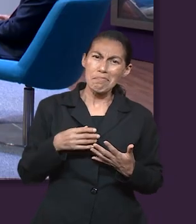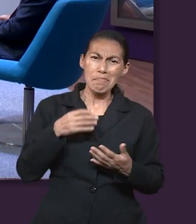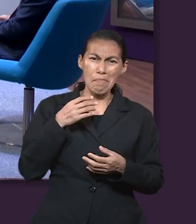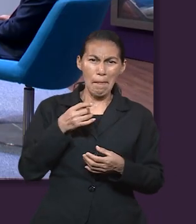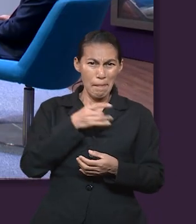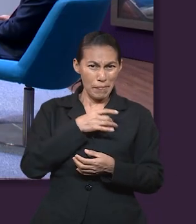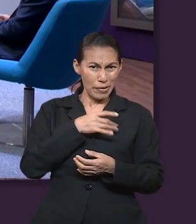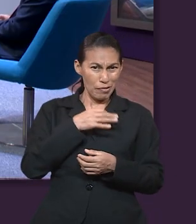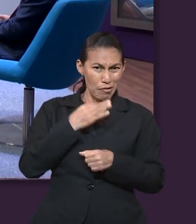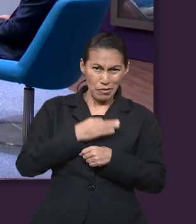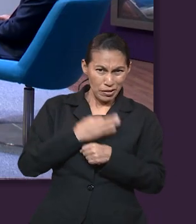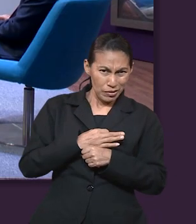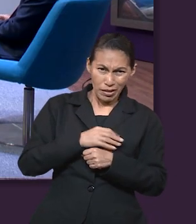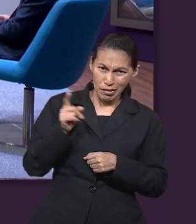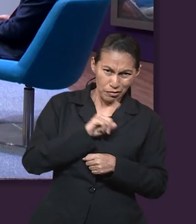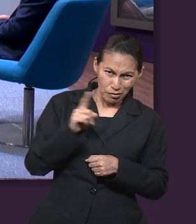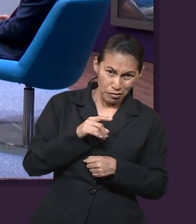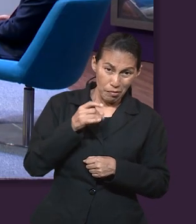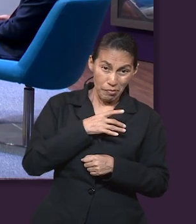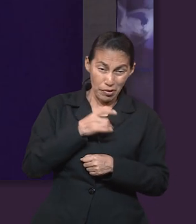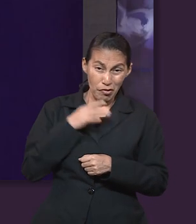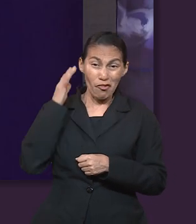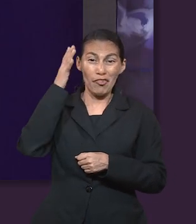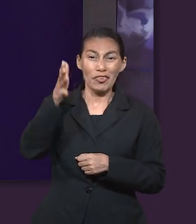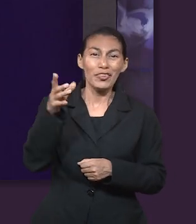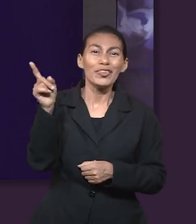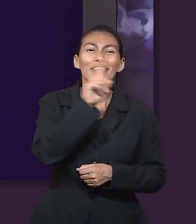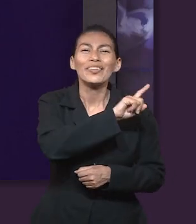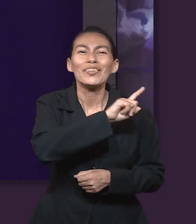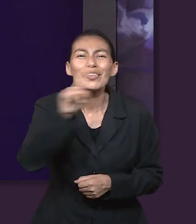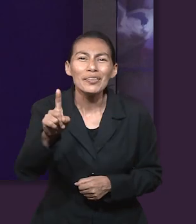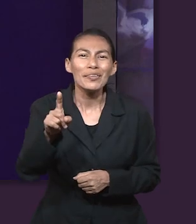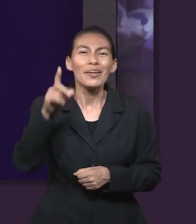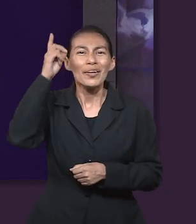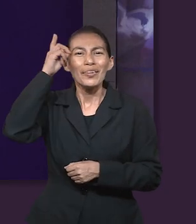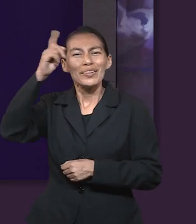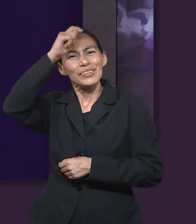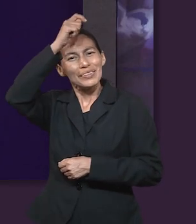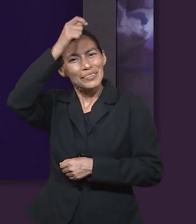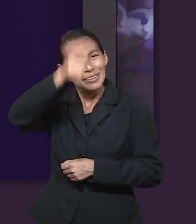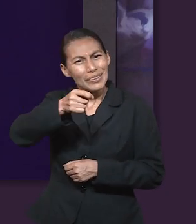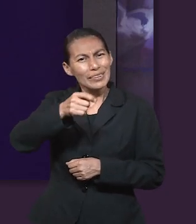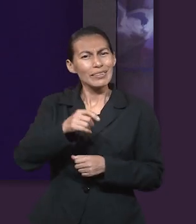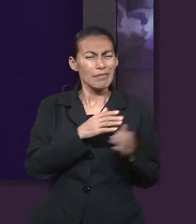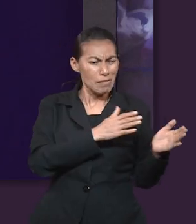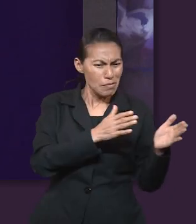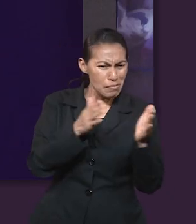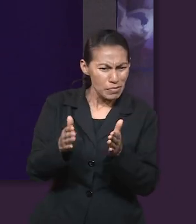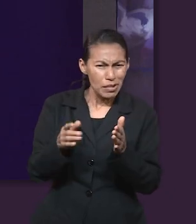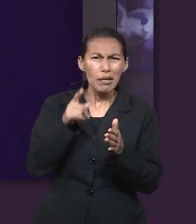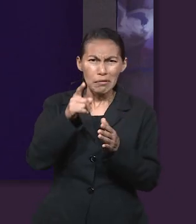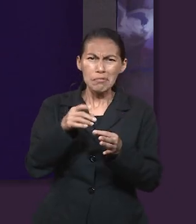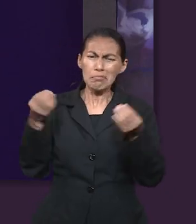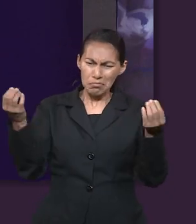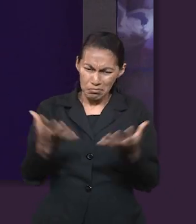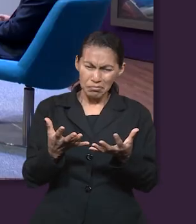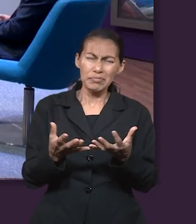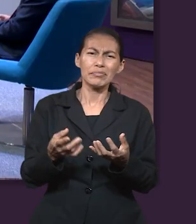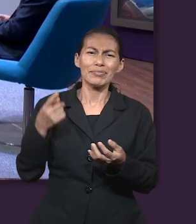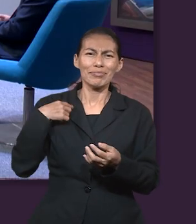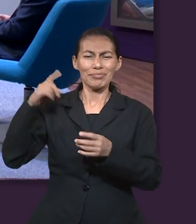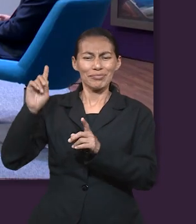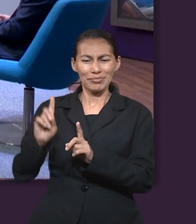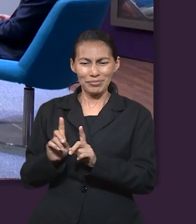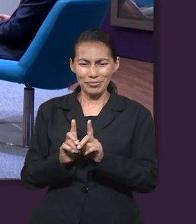solo tener miedo en el presente, no tener miedo en el presente, sino no tener miedo a lo que viene en el futuro. Si tienes algo que hacer, hazlo, si tienes un plan,